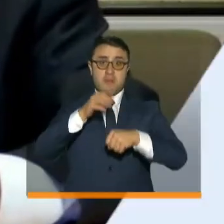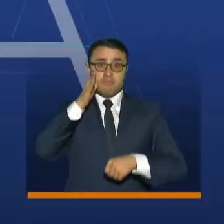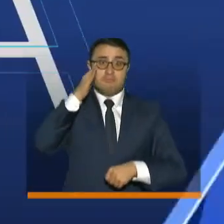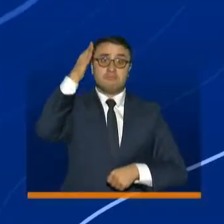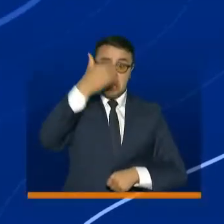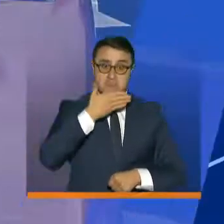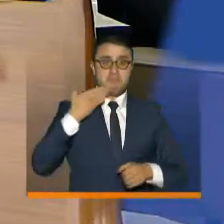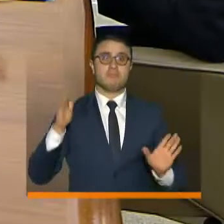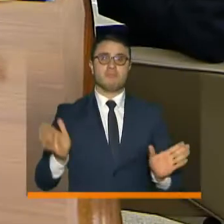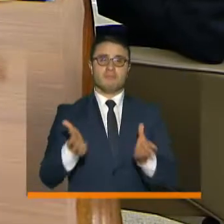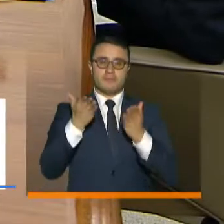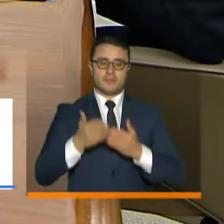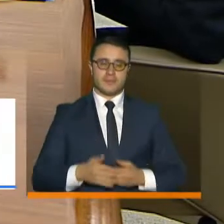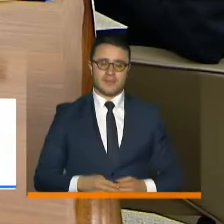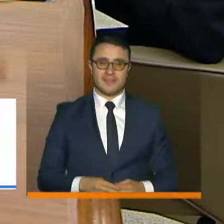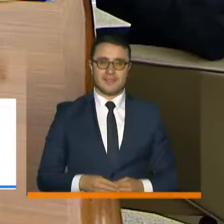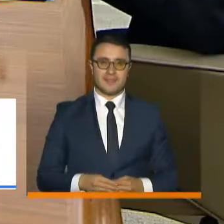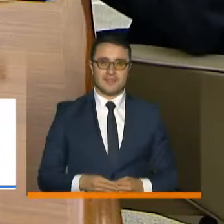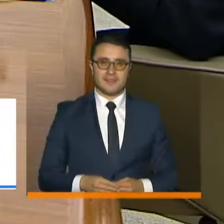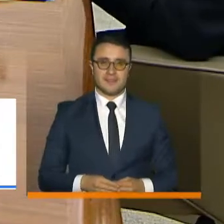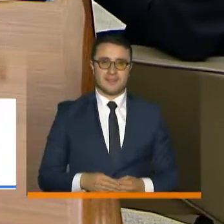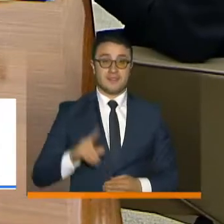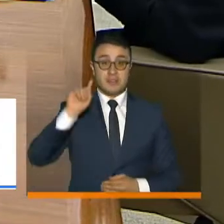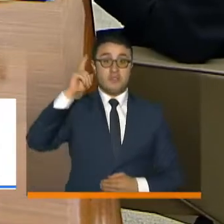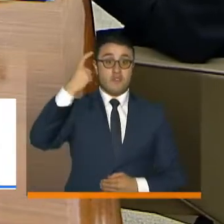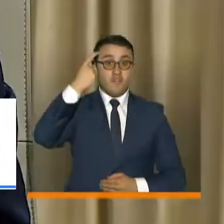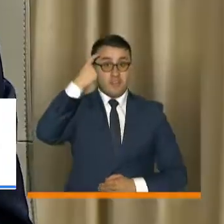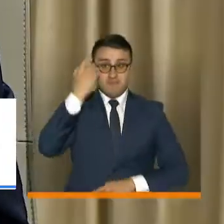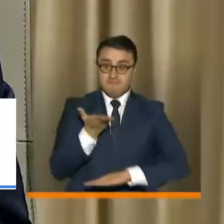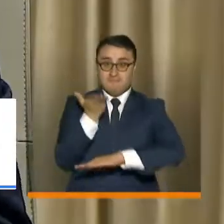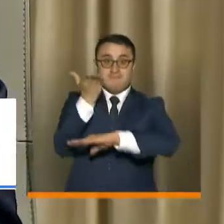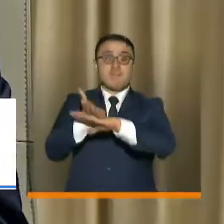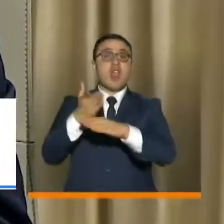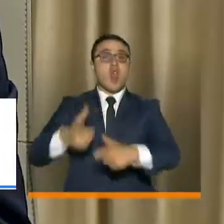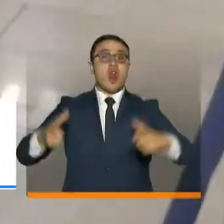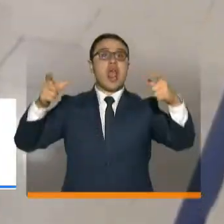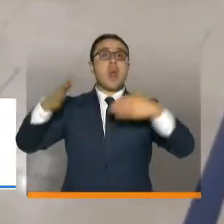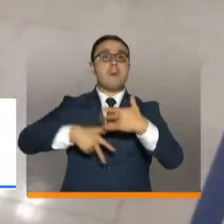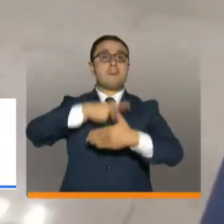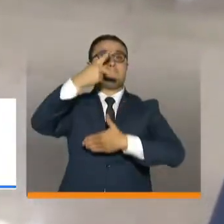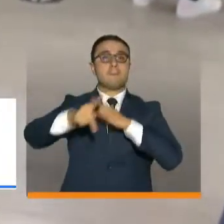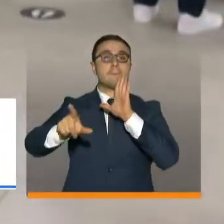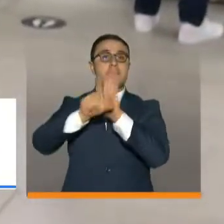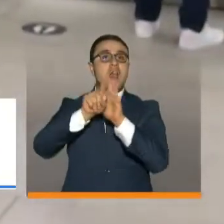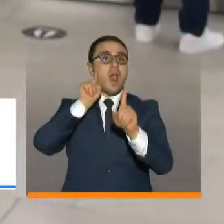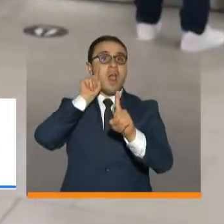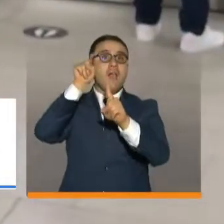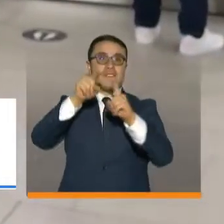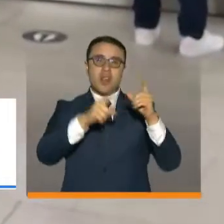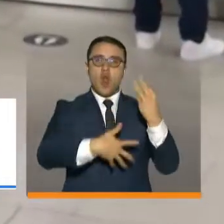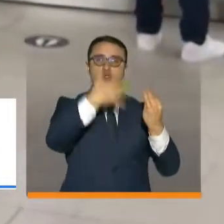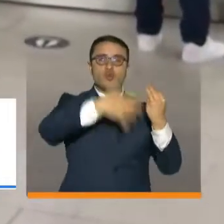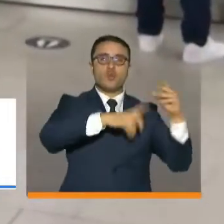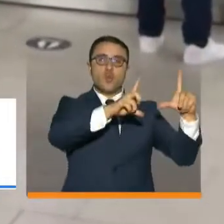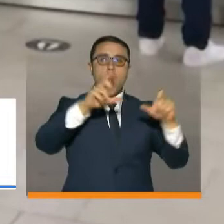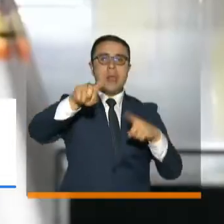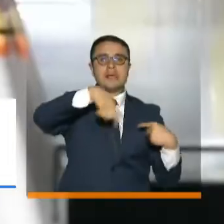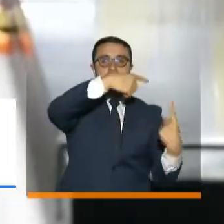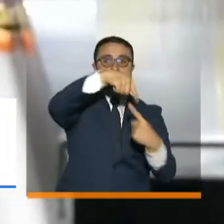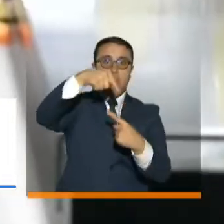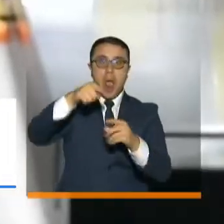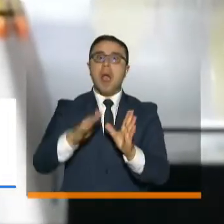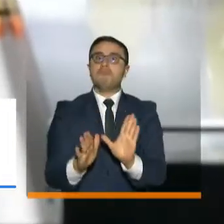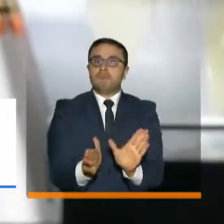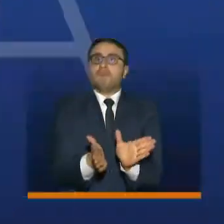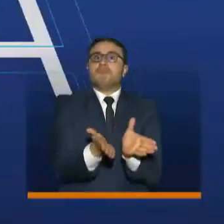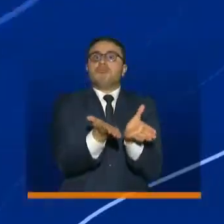mejores. Gobierno radica en el Congreso proyecto de ley con medidas para la reactivación del turismo en